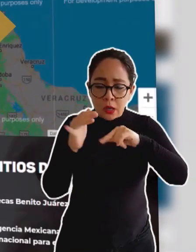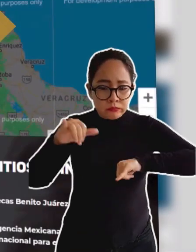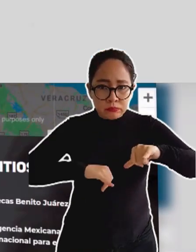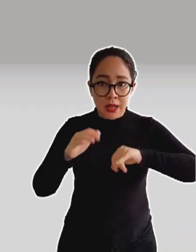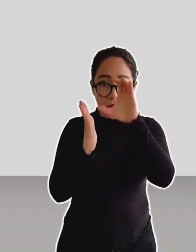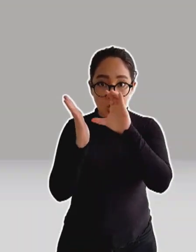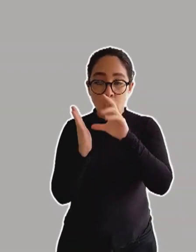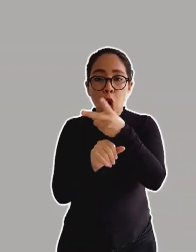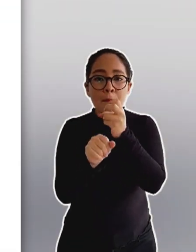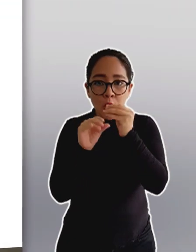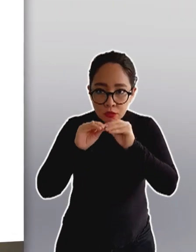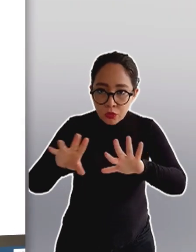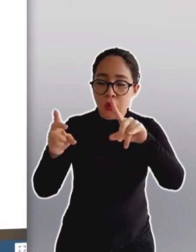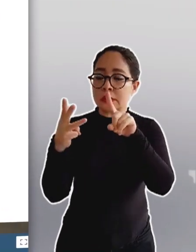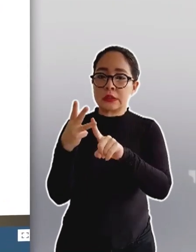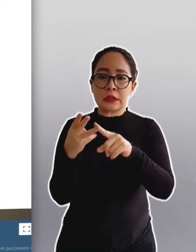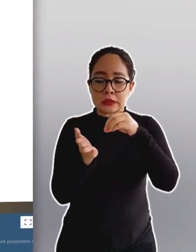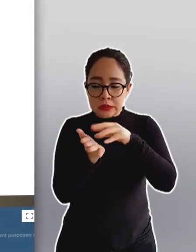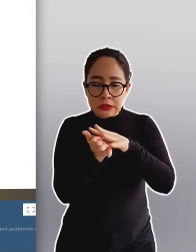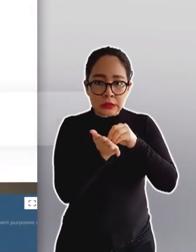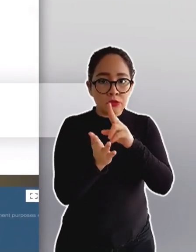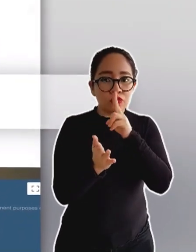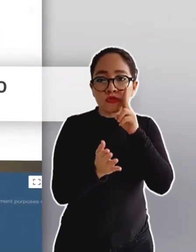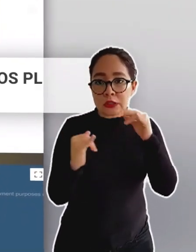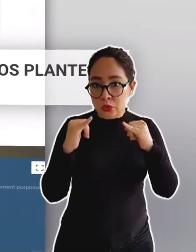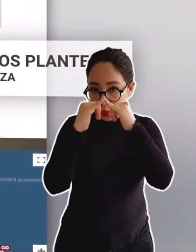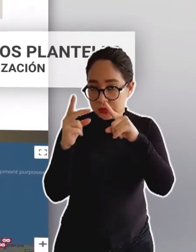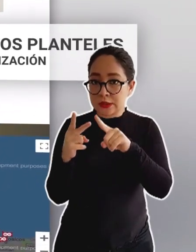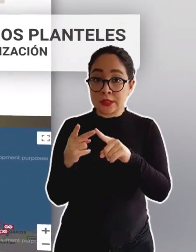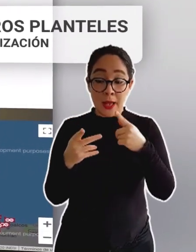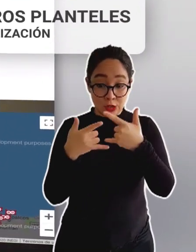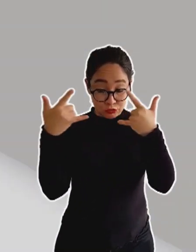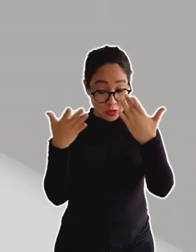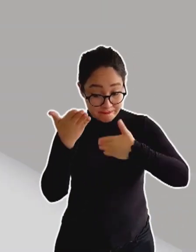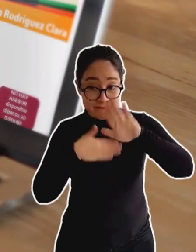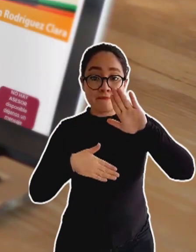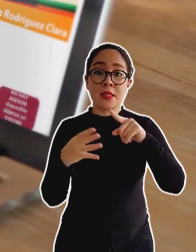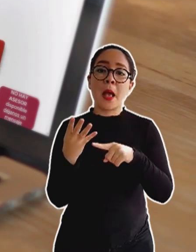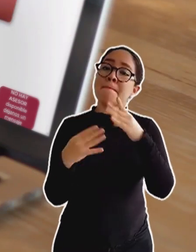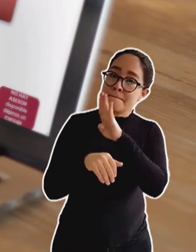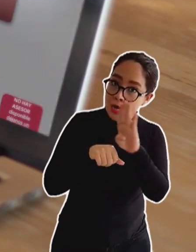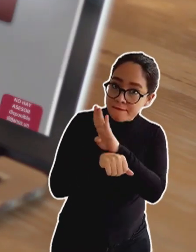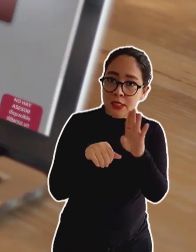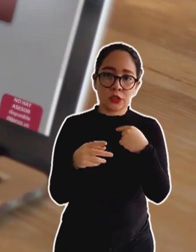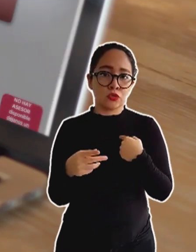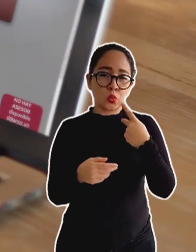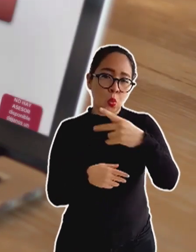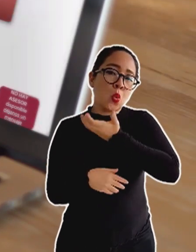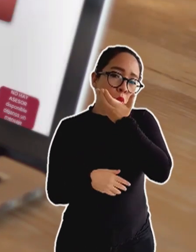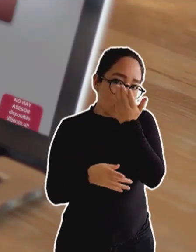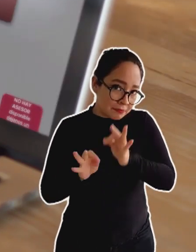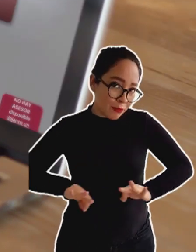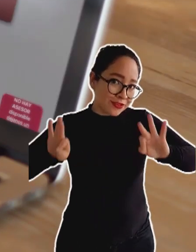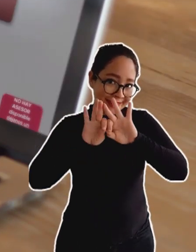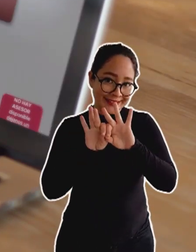planteles, agenda de convocatorias, reseñas institucionales, casos de éxito, beneficios,